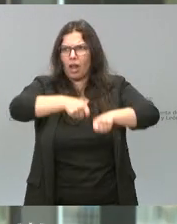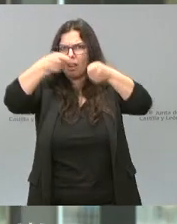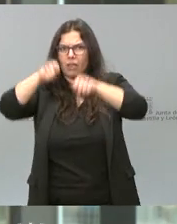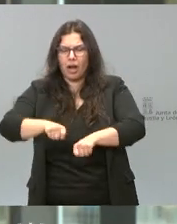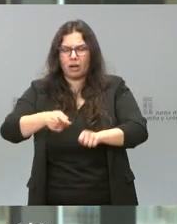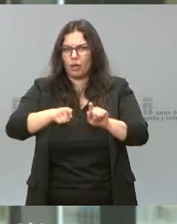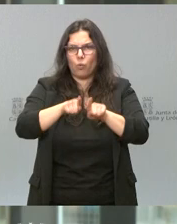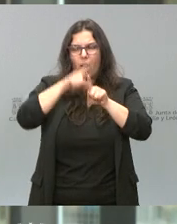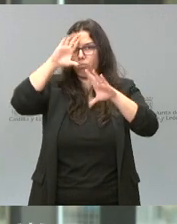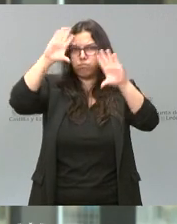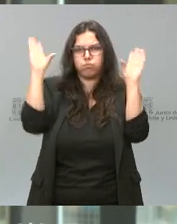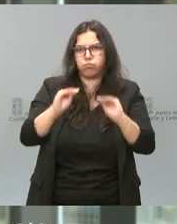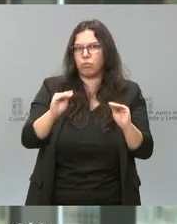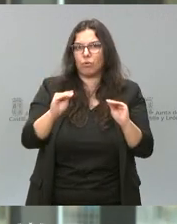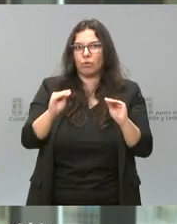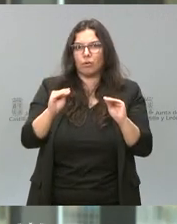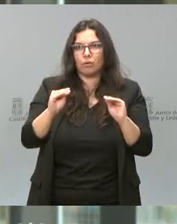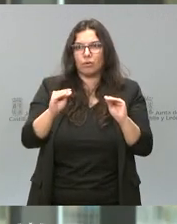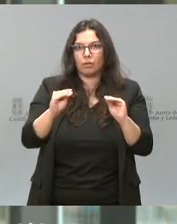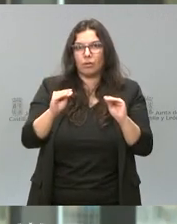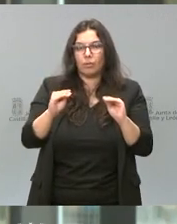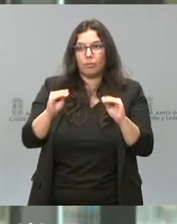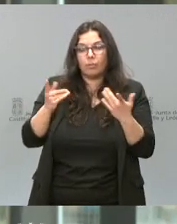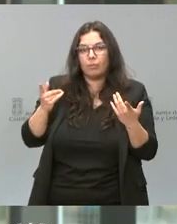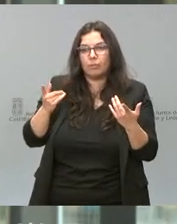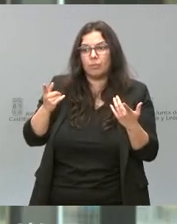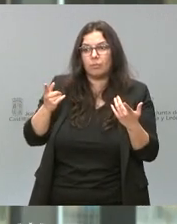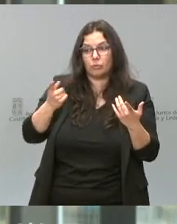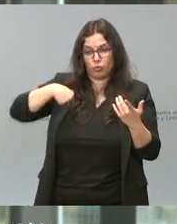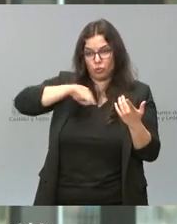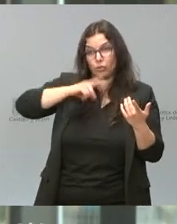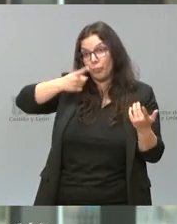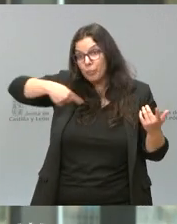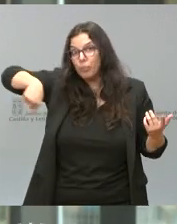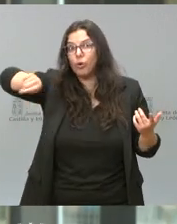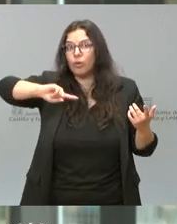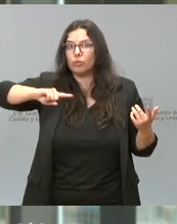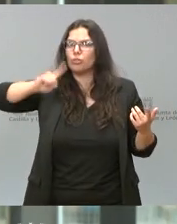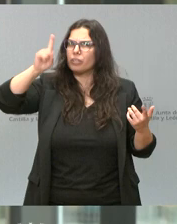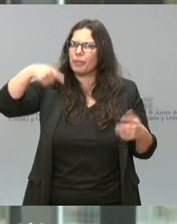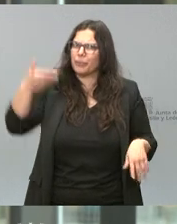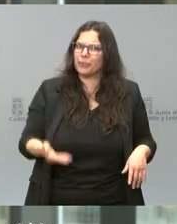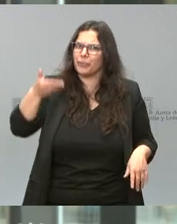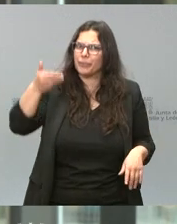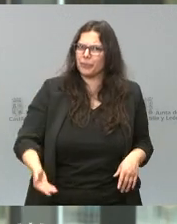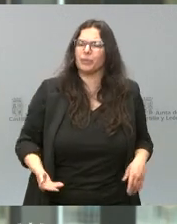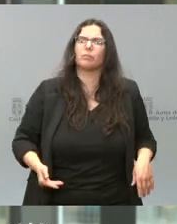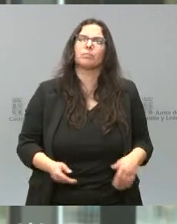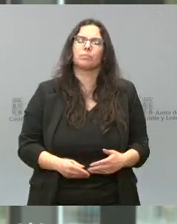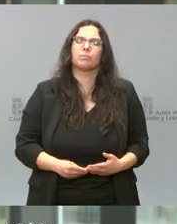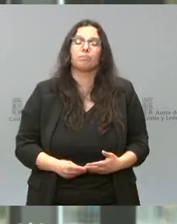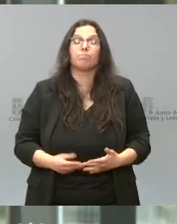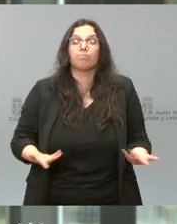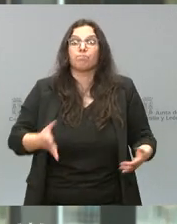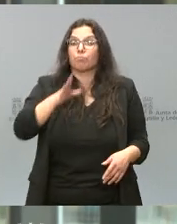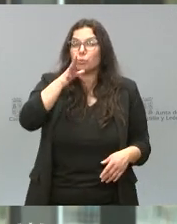shock, aunque se valorase escasamente. Nosotros, vosotros, también sois esenciales. Por